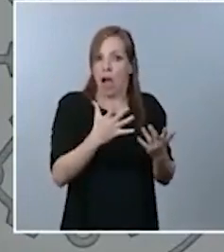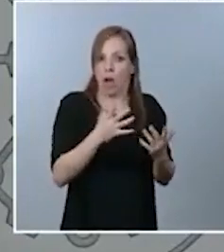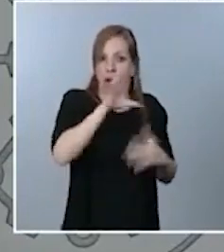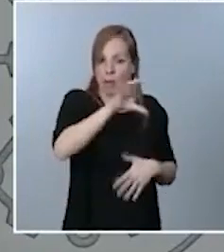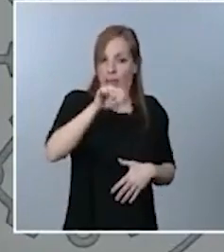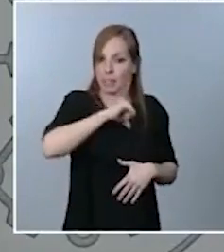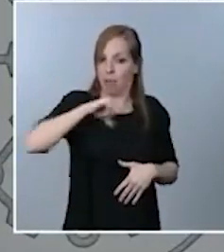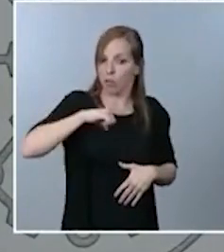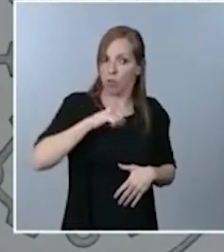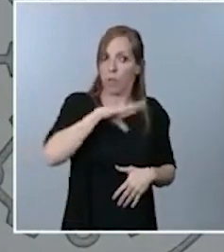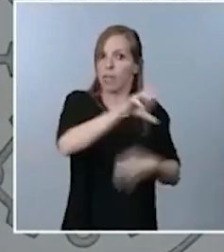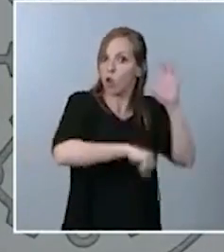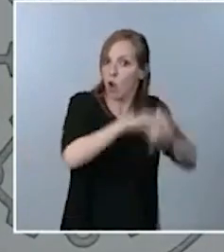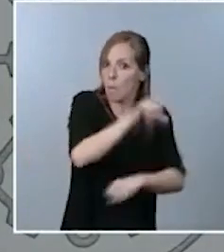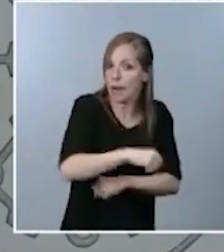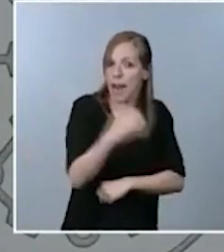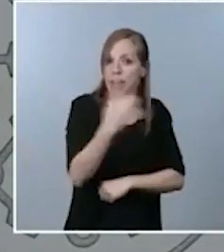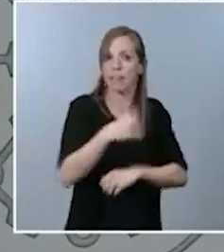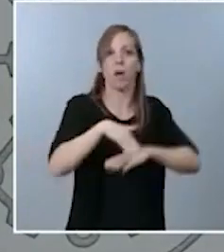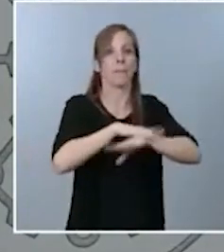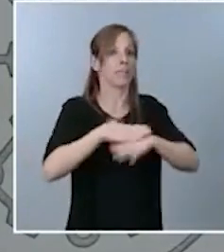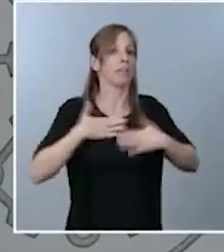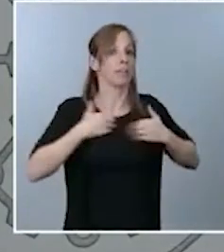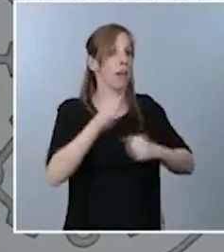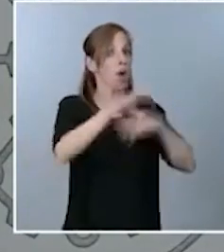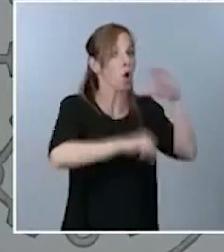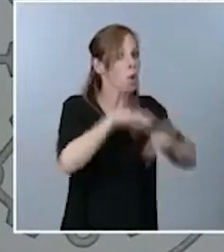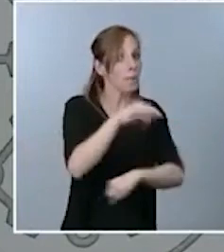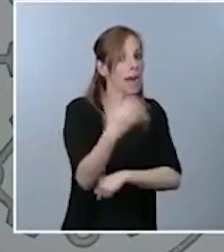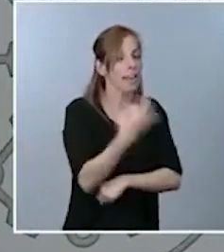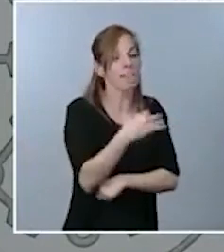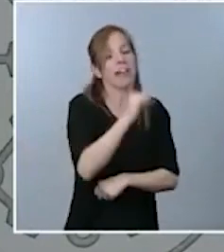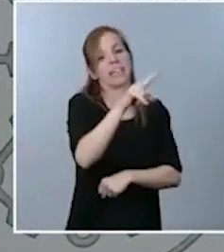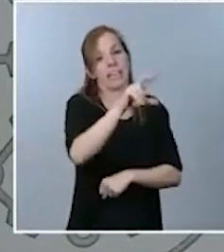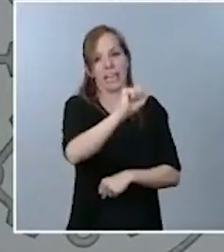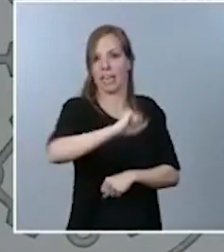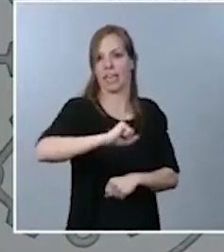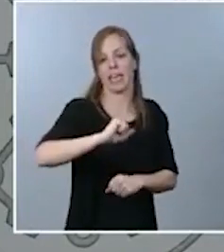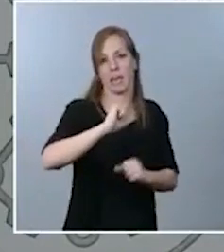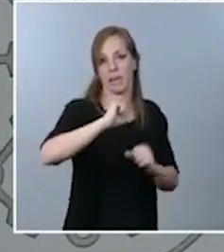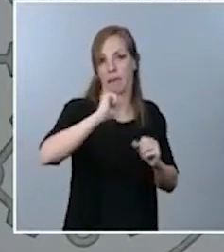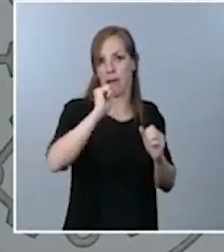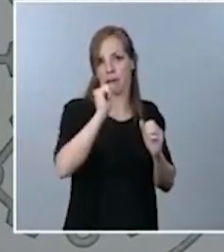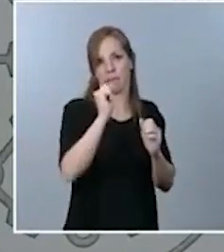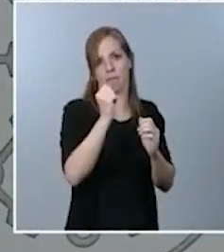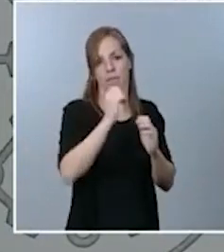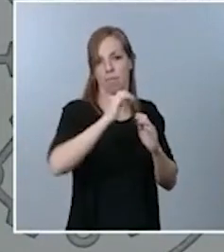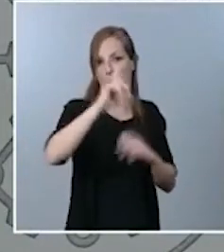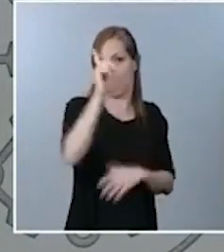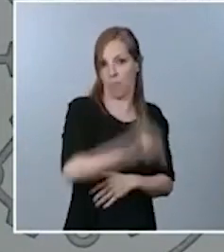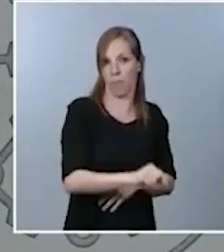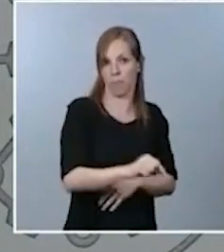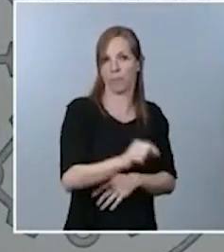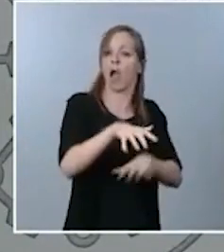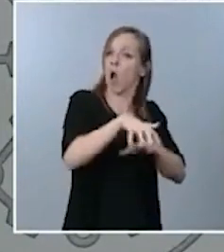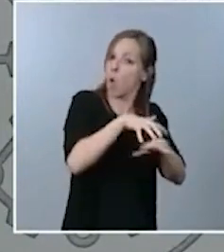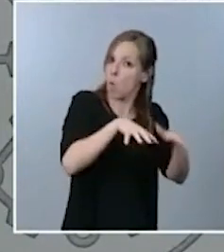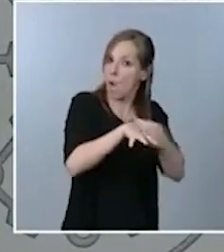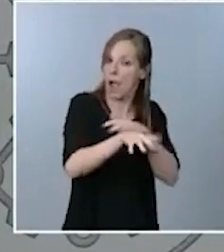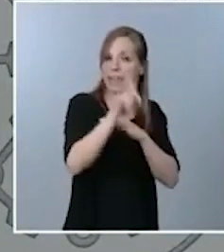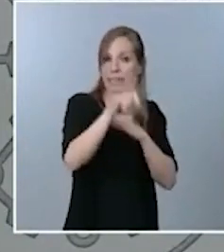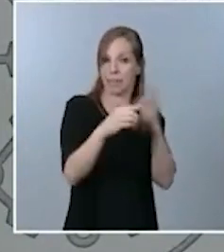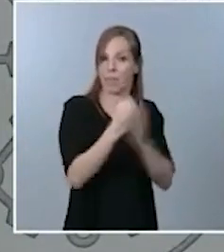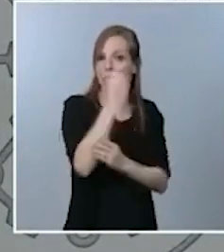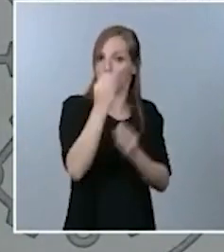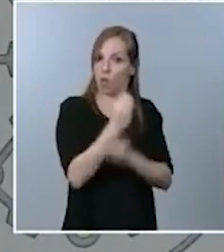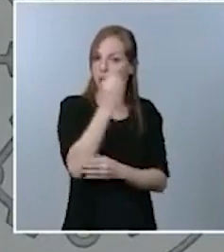o en la compra del Ministerio de Sanidad respecto a, insisto, guantes y otros productos que vinieron de la mano de esa bajada del IVA